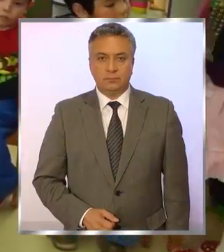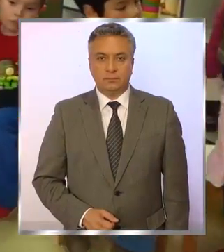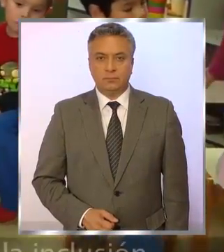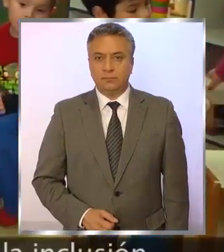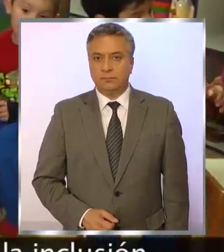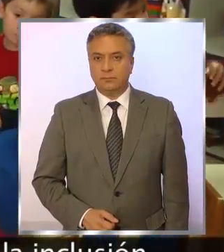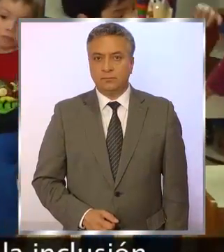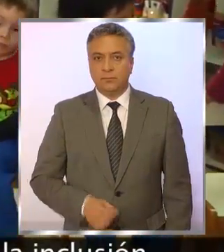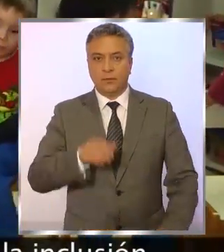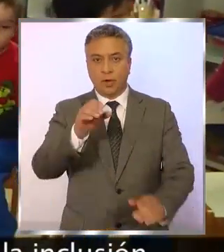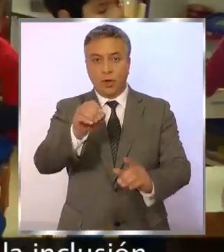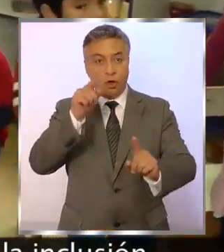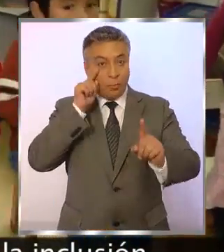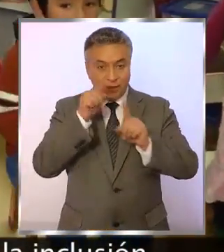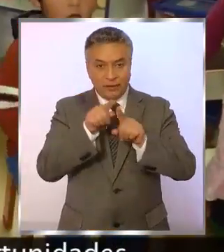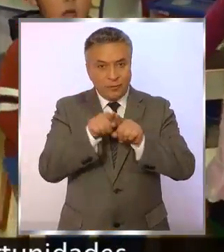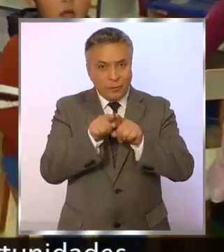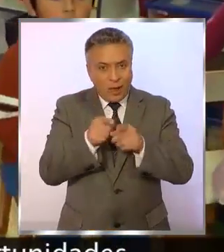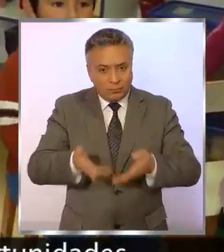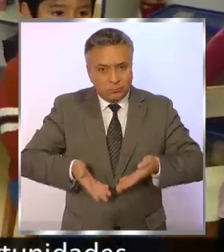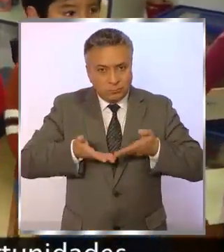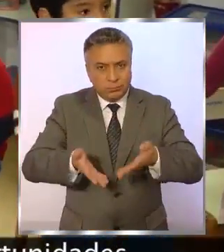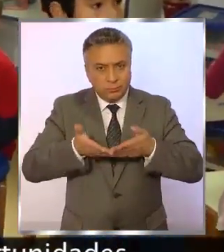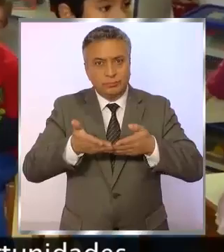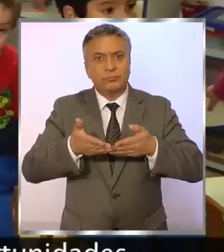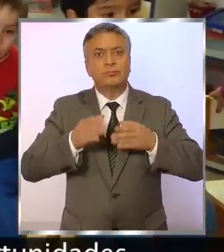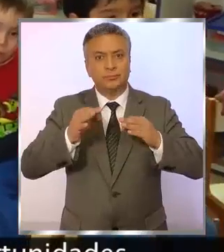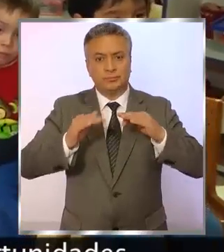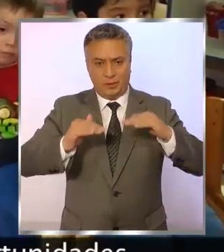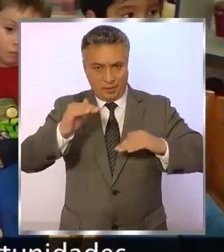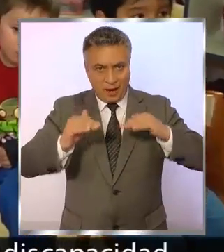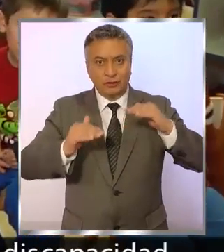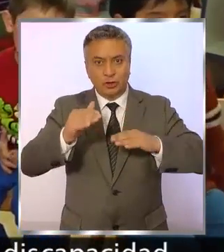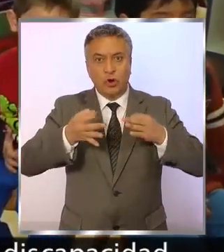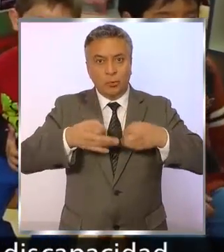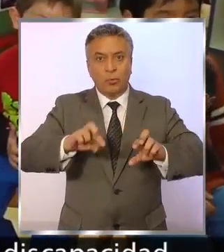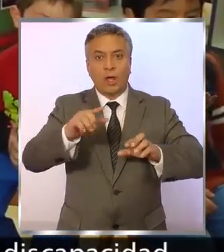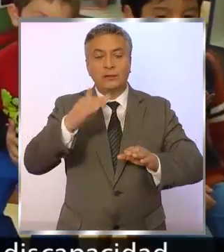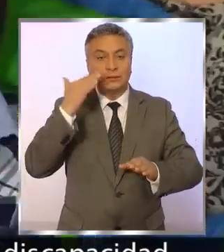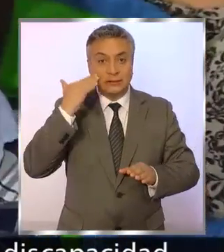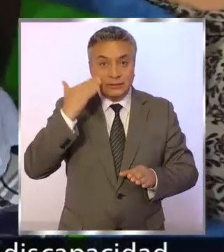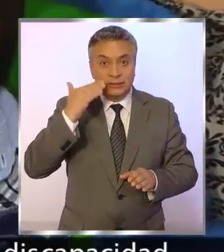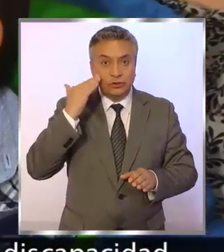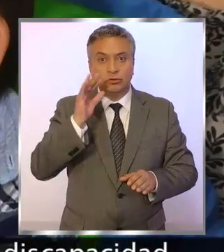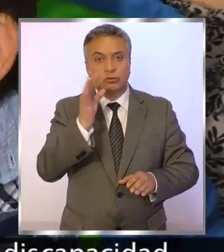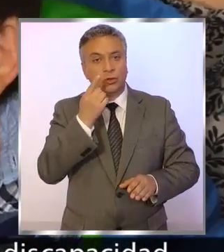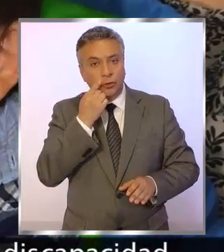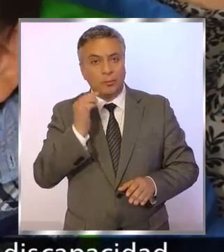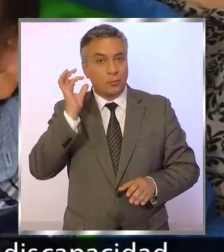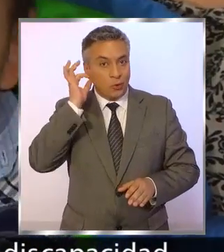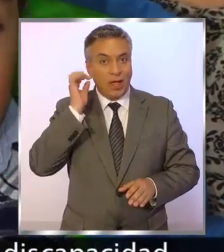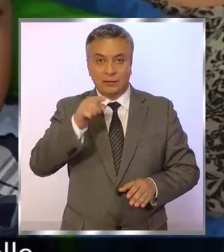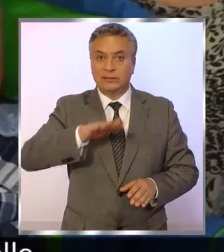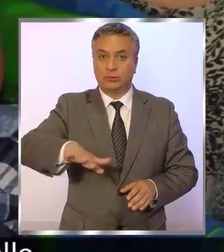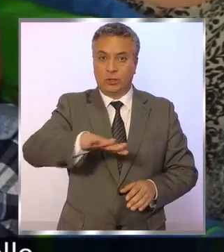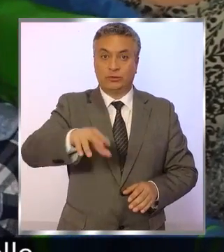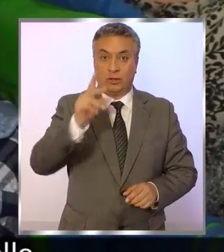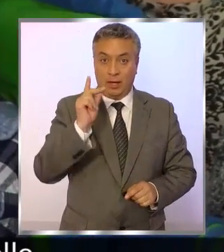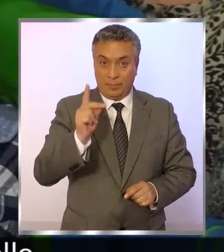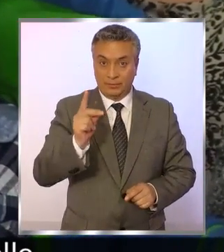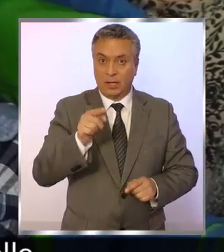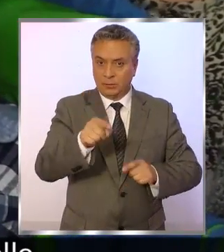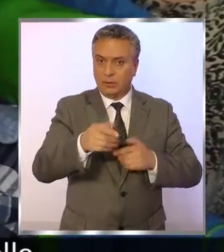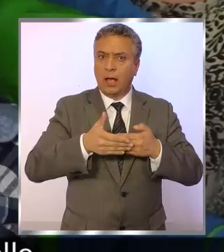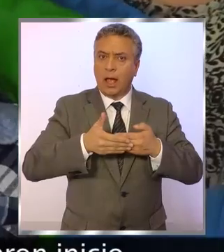Con el objetivo de contribuir a la inclusión social y equiparación de oportunidades de niños y niñas en situación de discapacidad y atraso en su